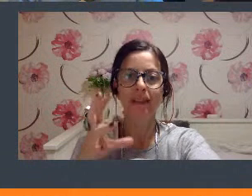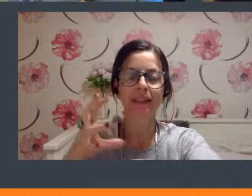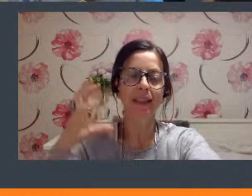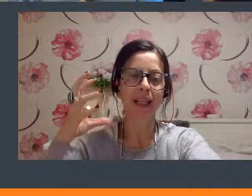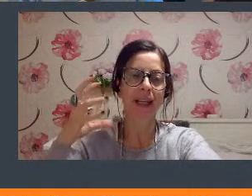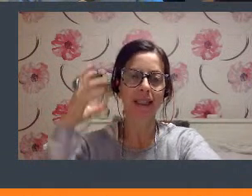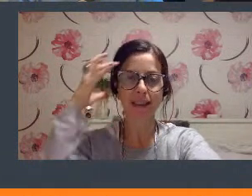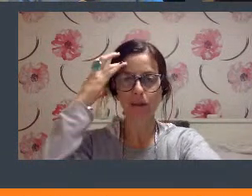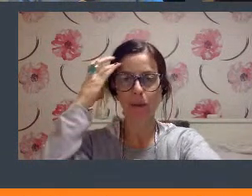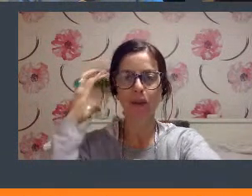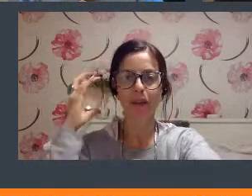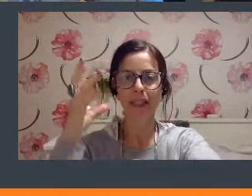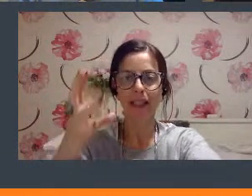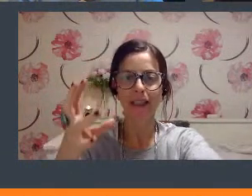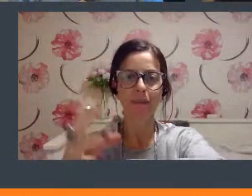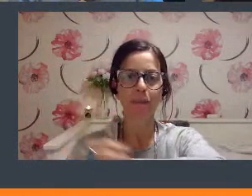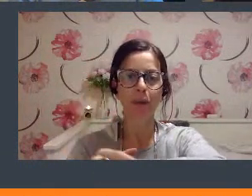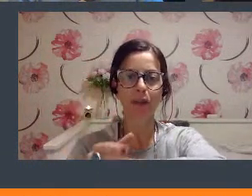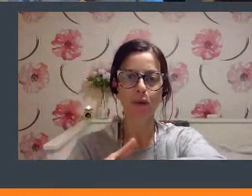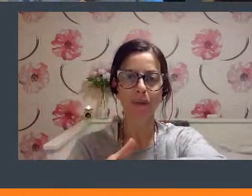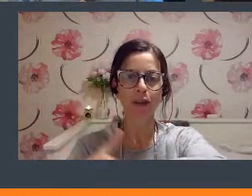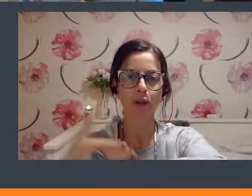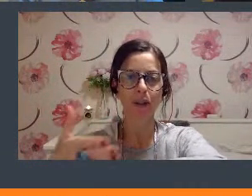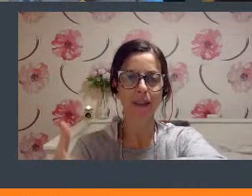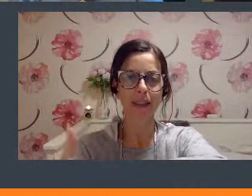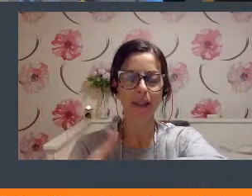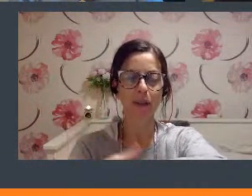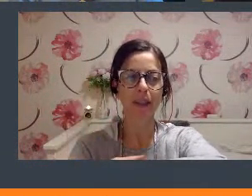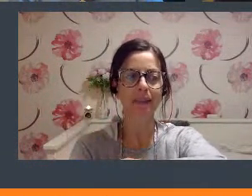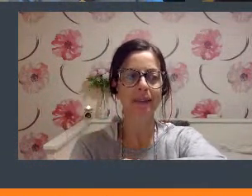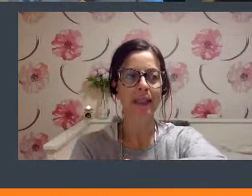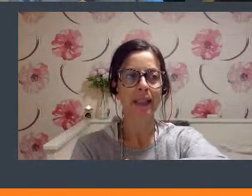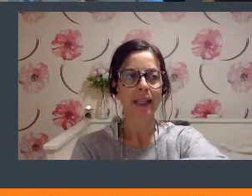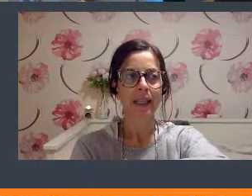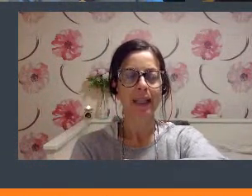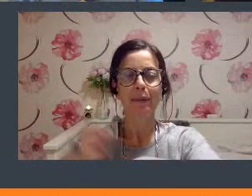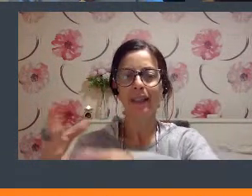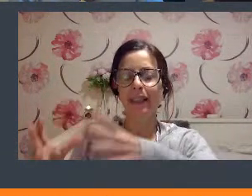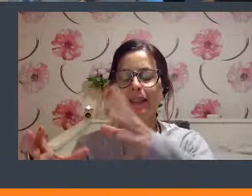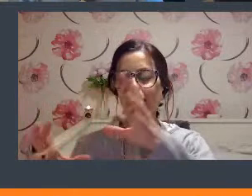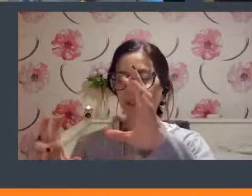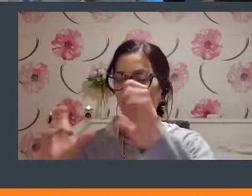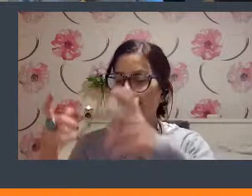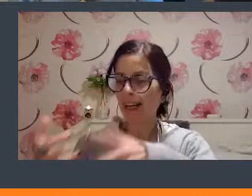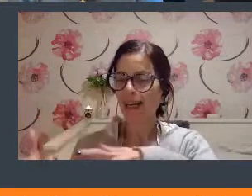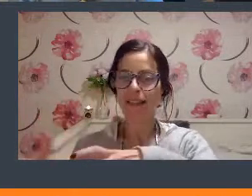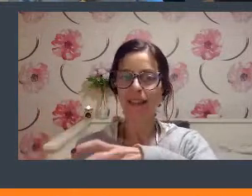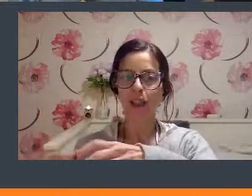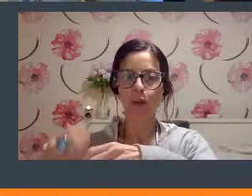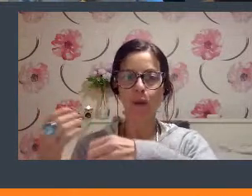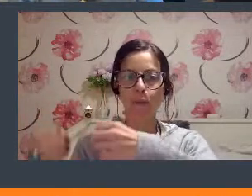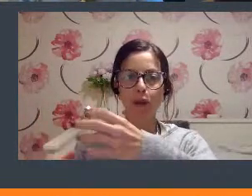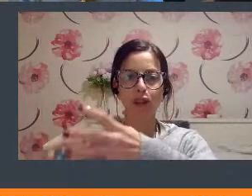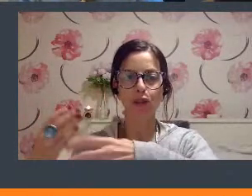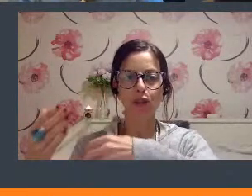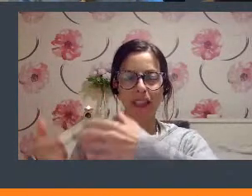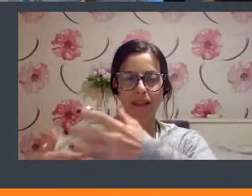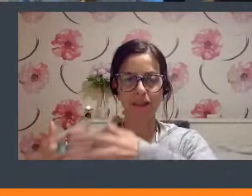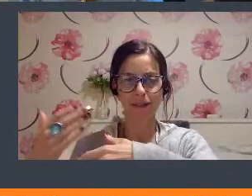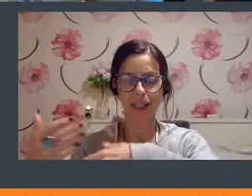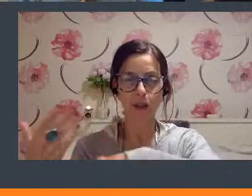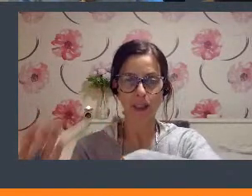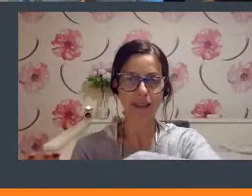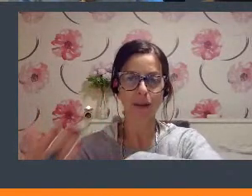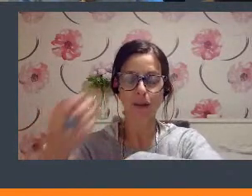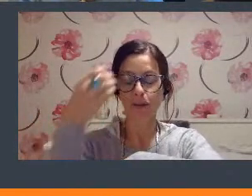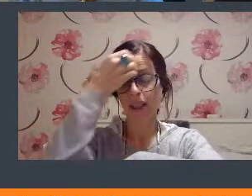¿no? es decir decir que la agenda es una cuestión de mecanismos de instrumentos de indicadores y entender la agenda como procesos